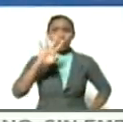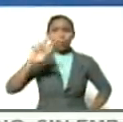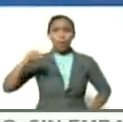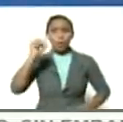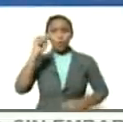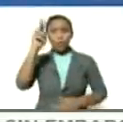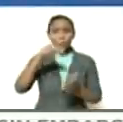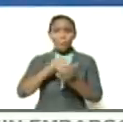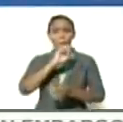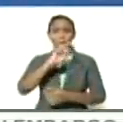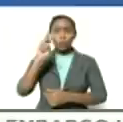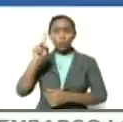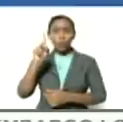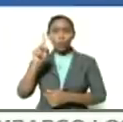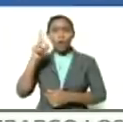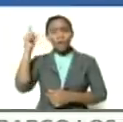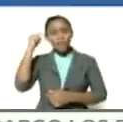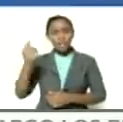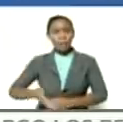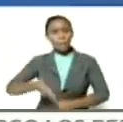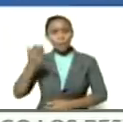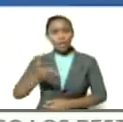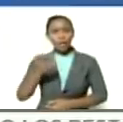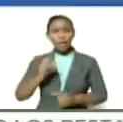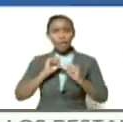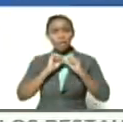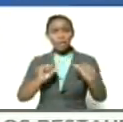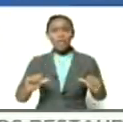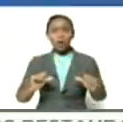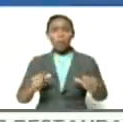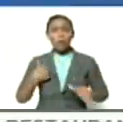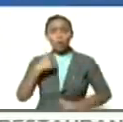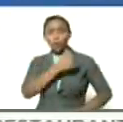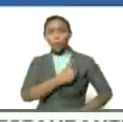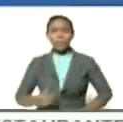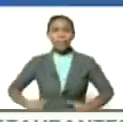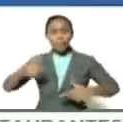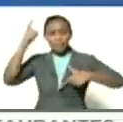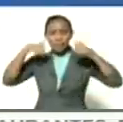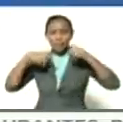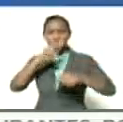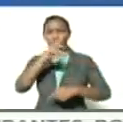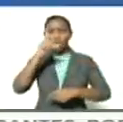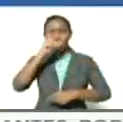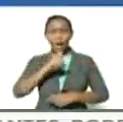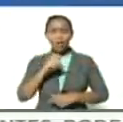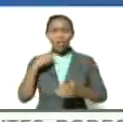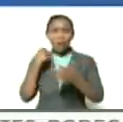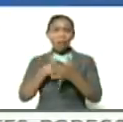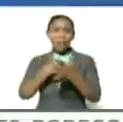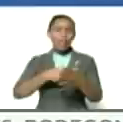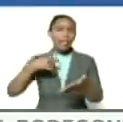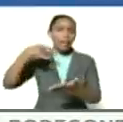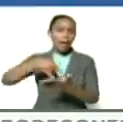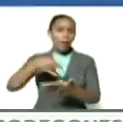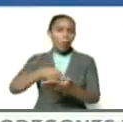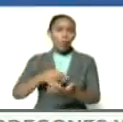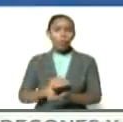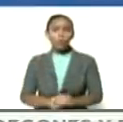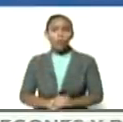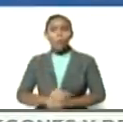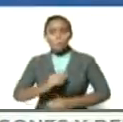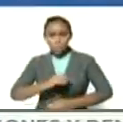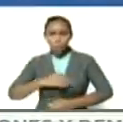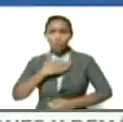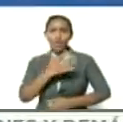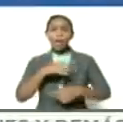2021 fecha icónica fijada por nuestro comandante Hugo Chávez 200 años de la batalla de Carabobo poder